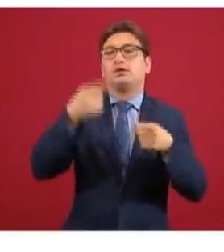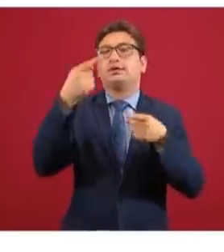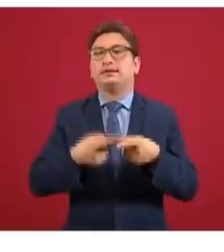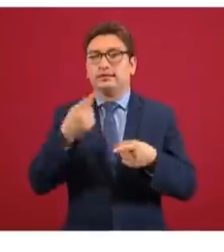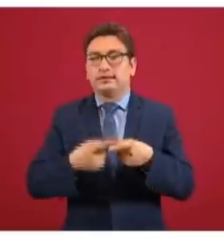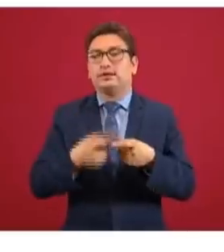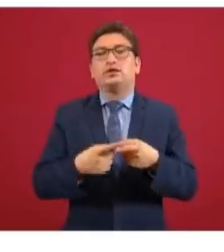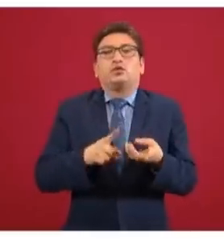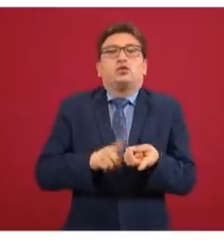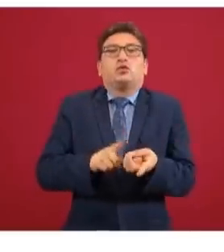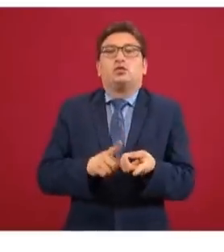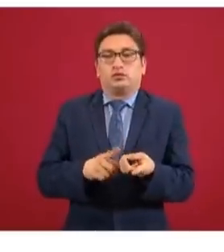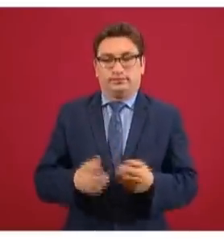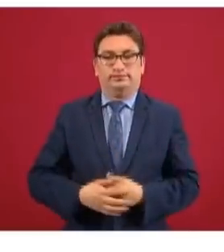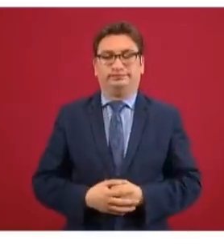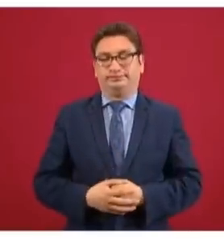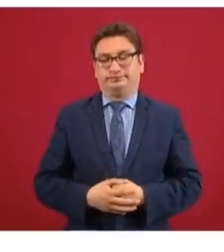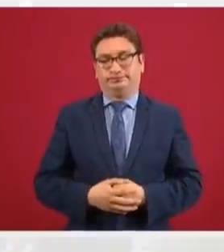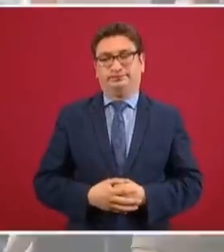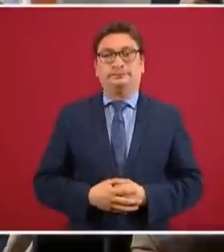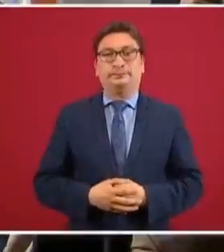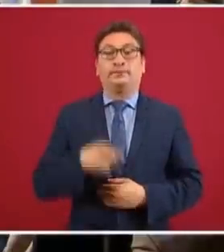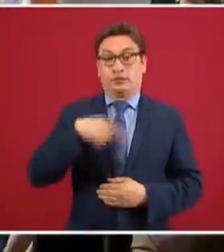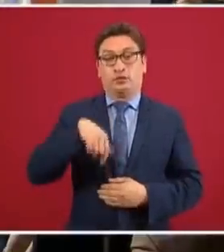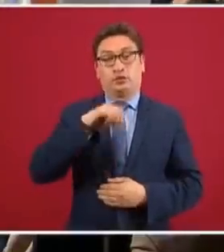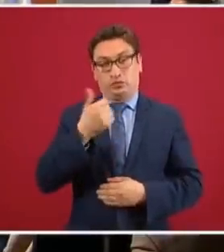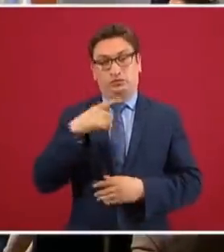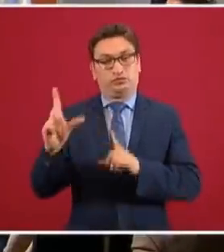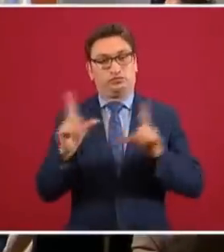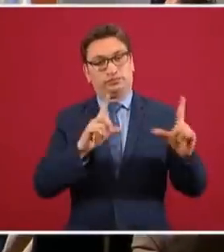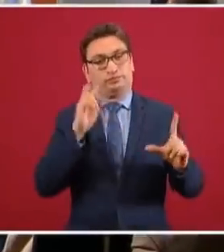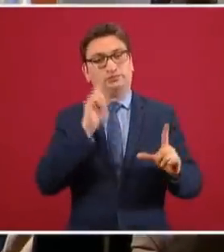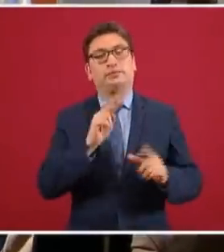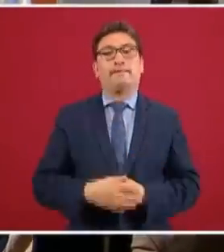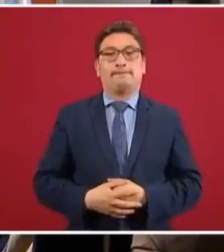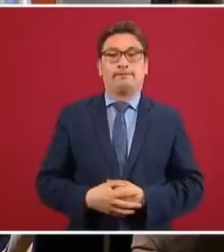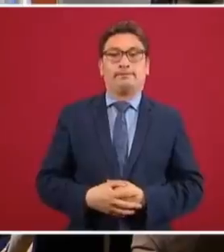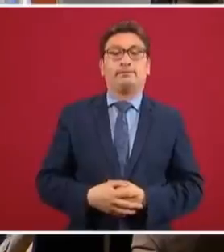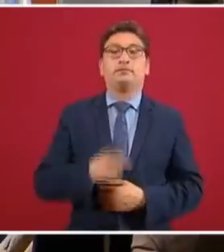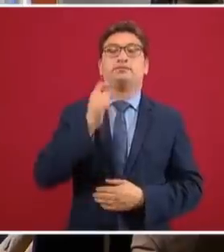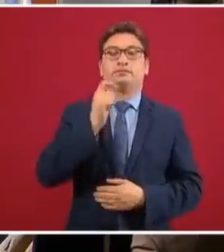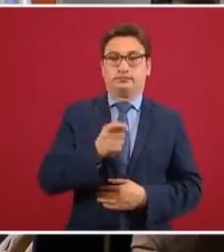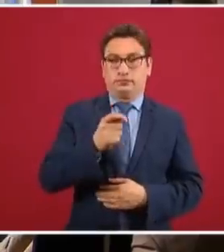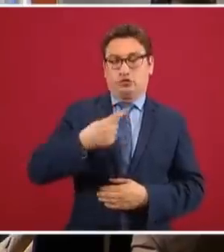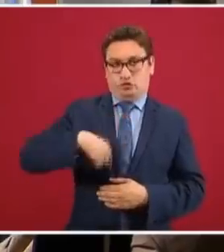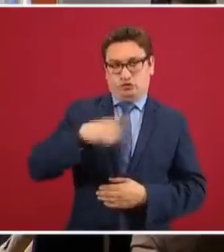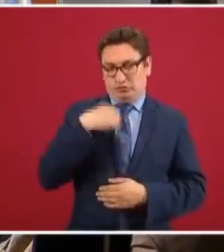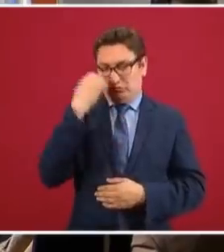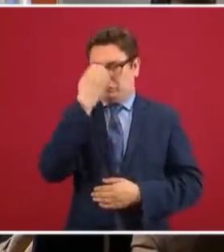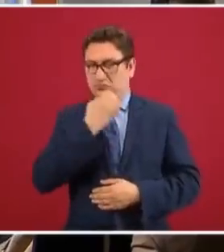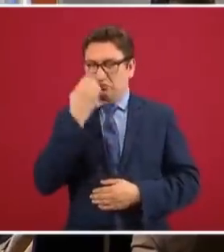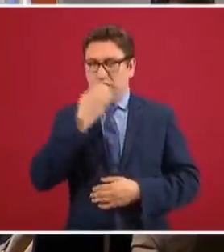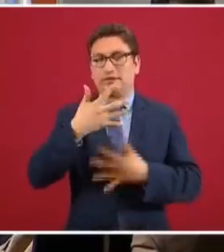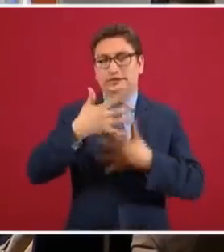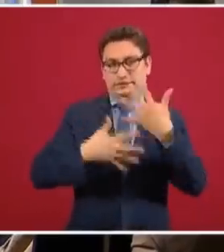están. En ese sentido, si quieren pasar a la siguiente, ahí es donde les decíamos, hicimos ese corte el 15 de